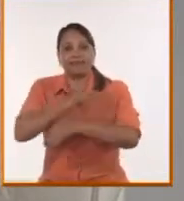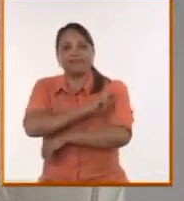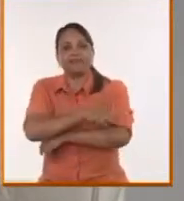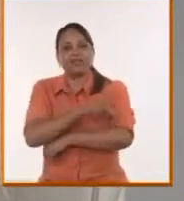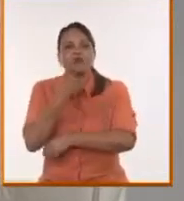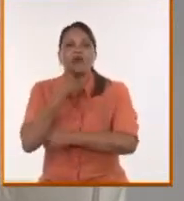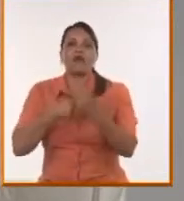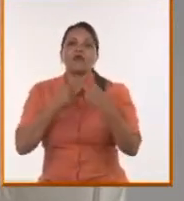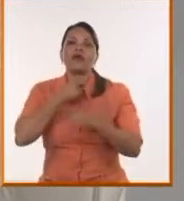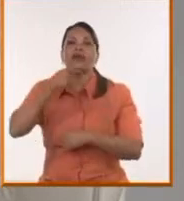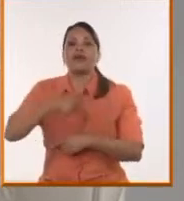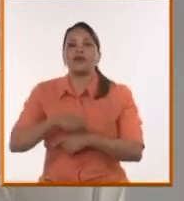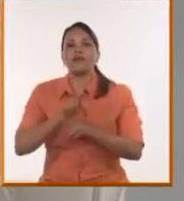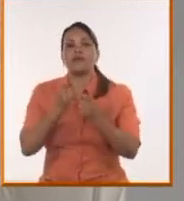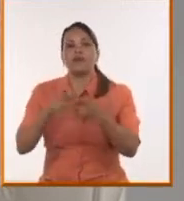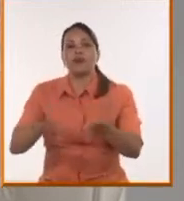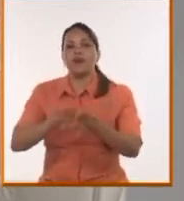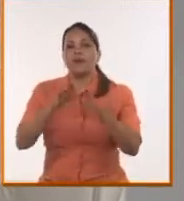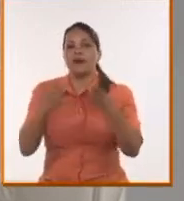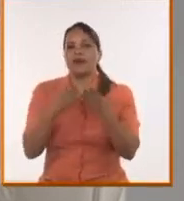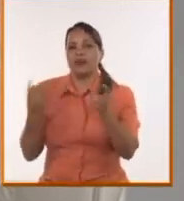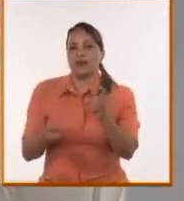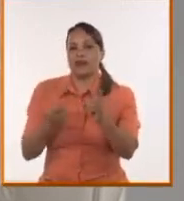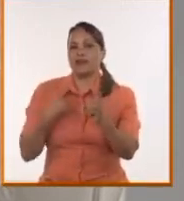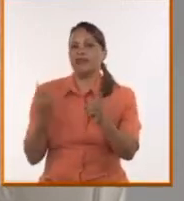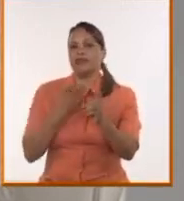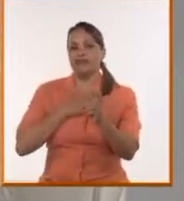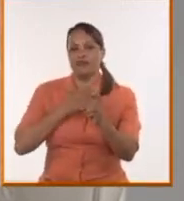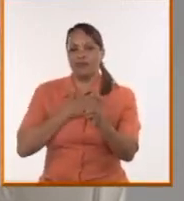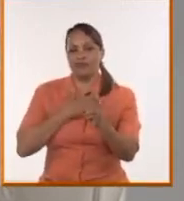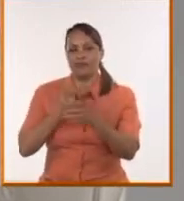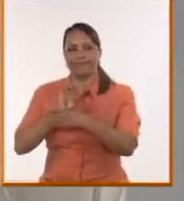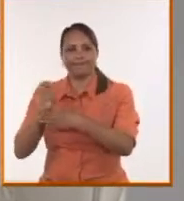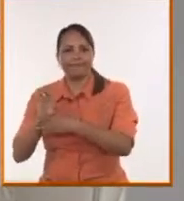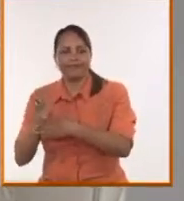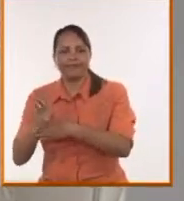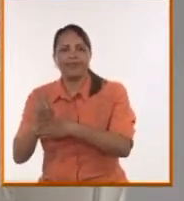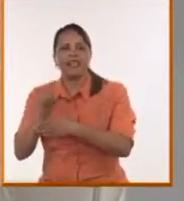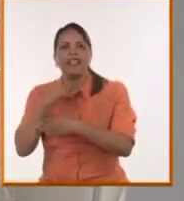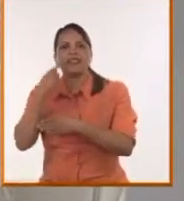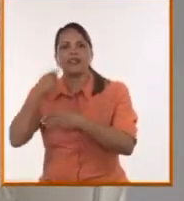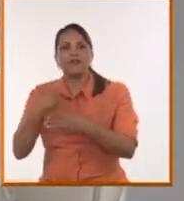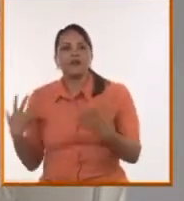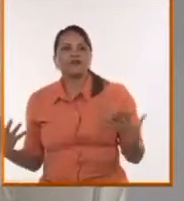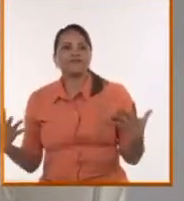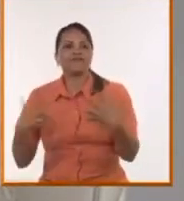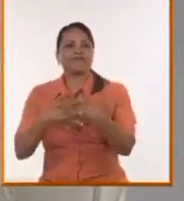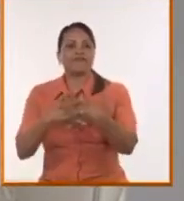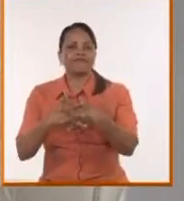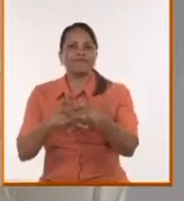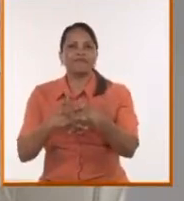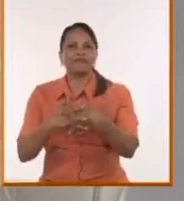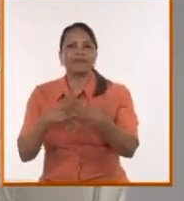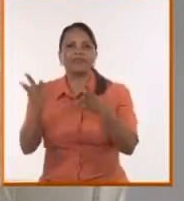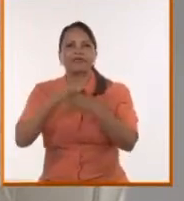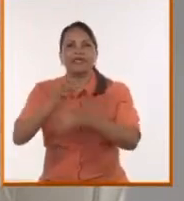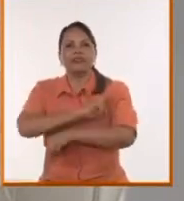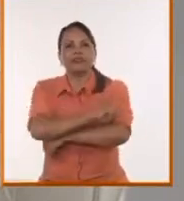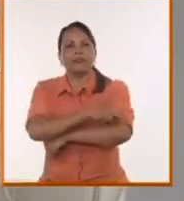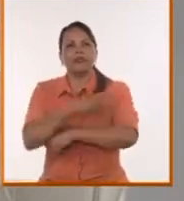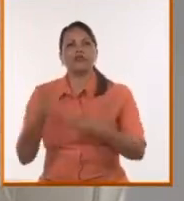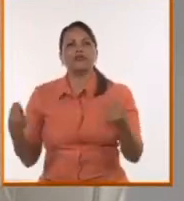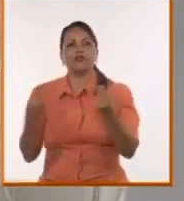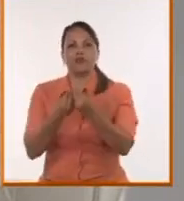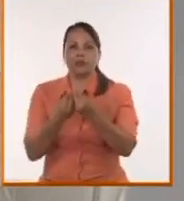como un referente para nuestras propias batallas. Hay que hacer esto una verdadera cruzada continental, y ojalá